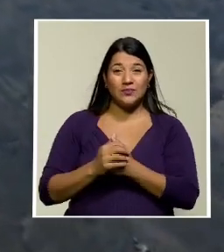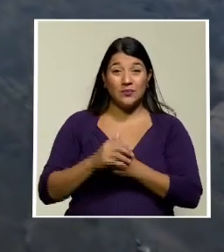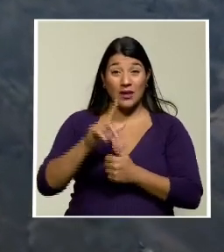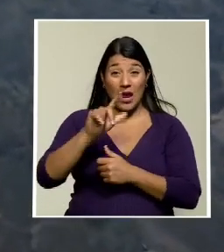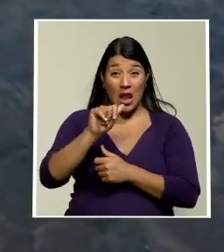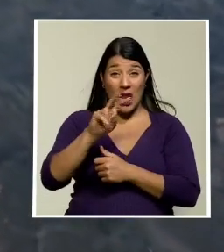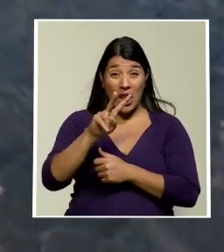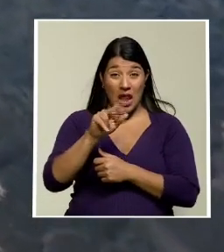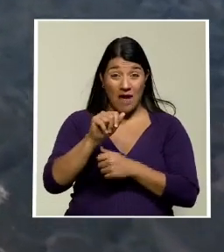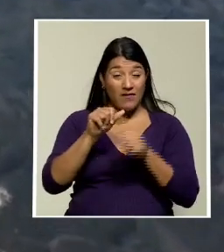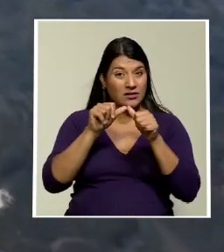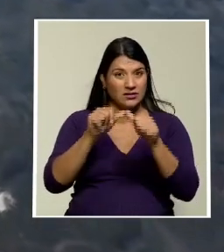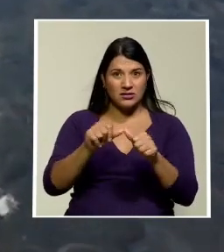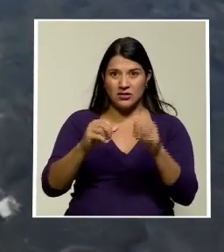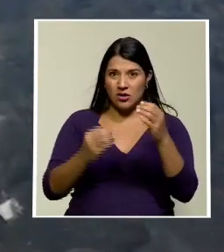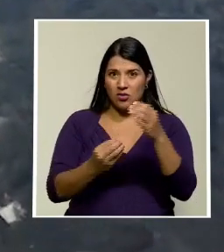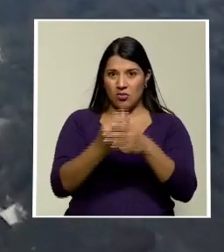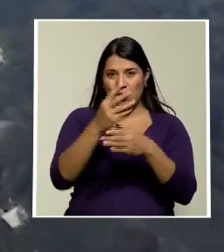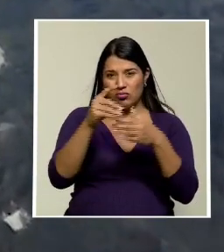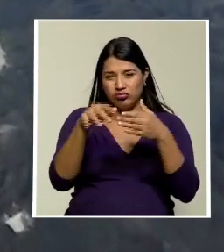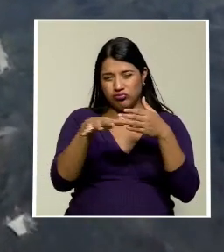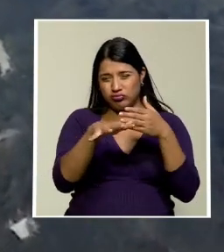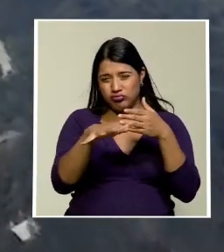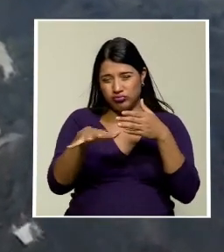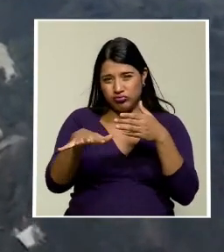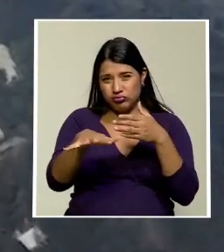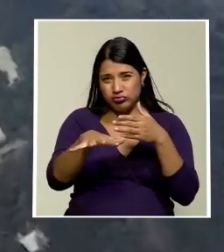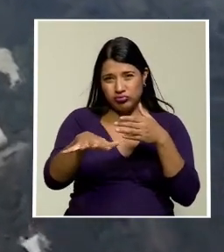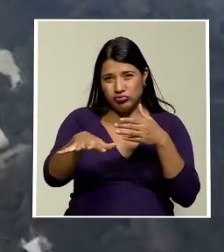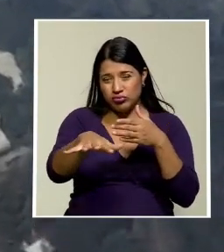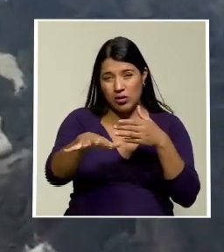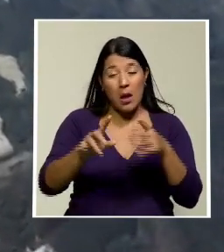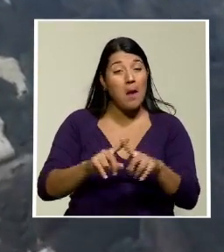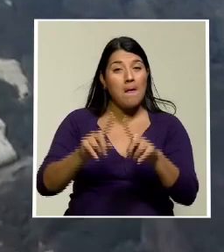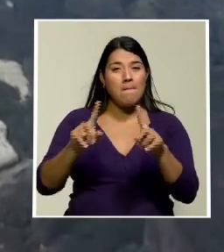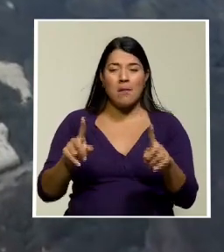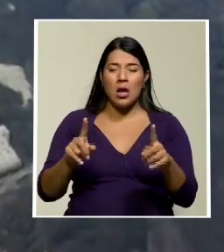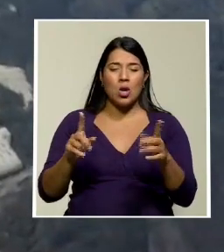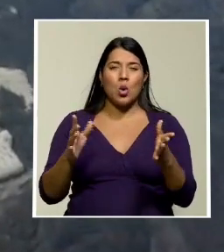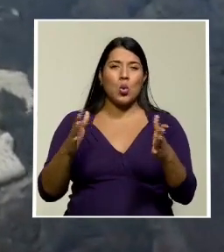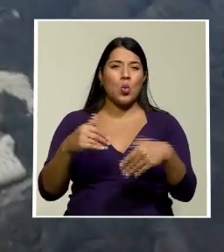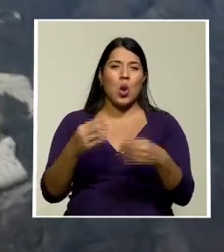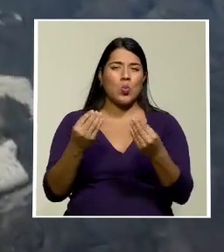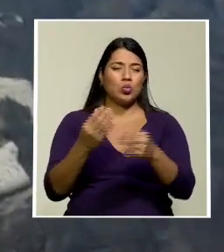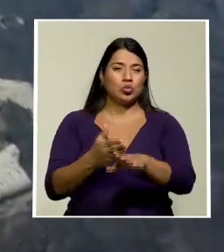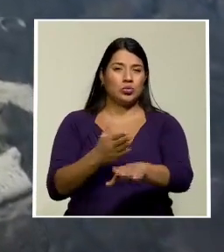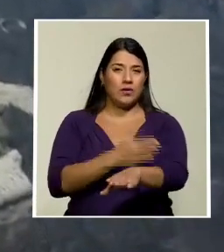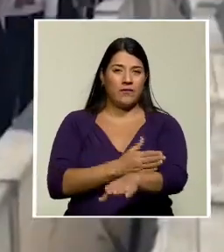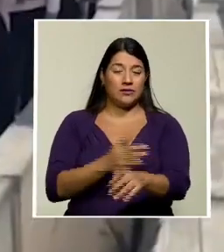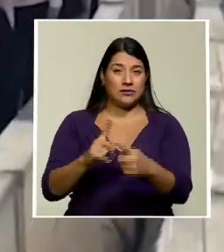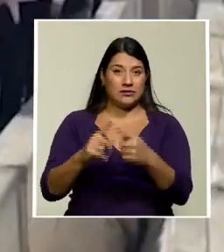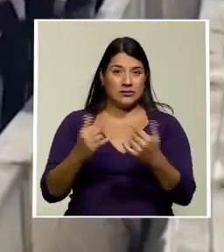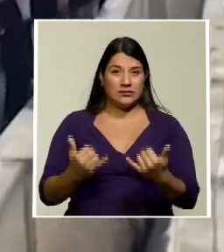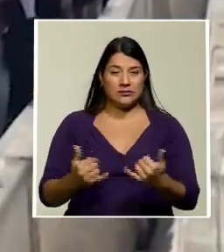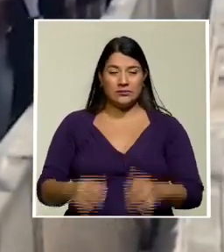continúa alimentando las coladas existentes pero ninguna de ellas está registrando avances significativos en estos momentos